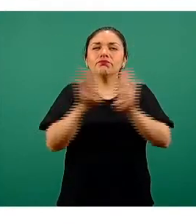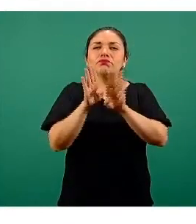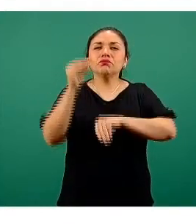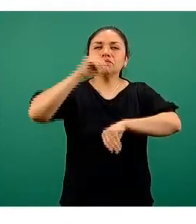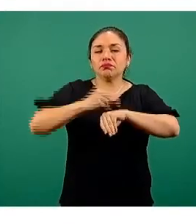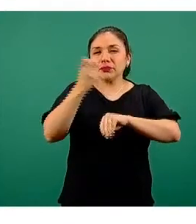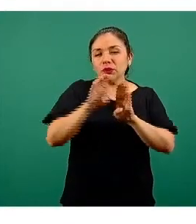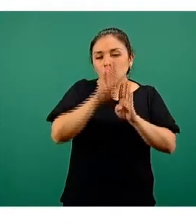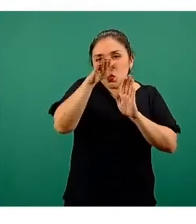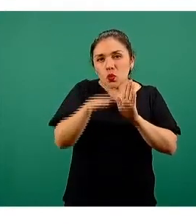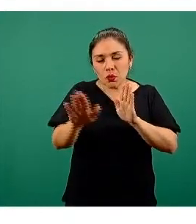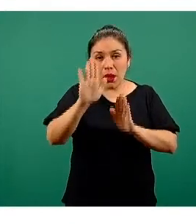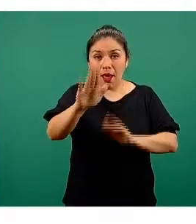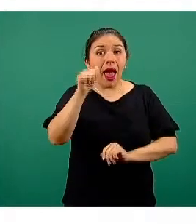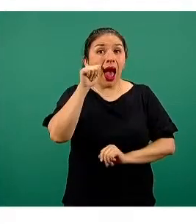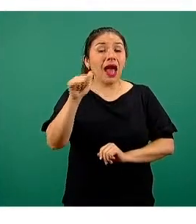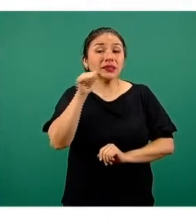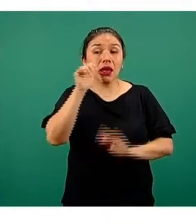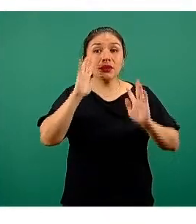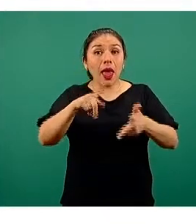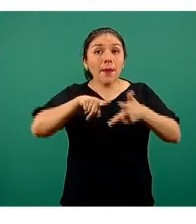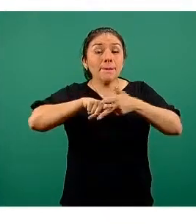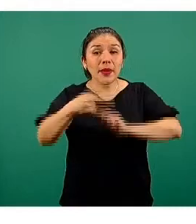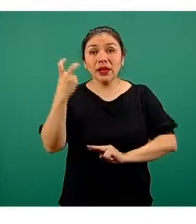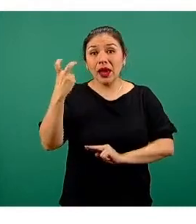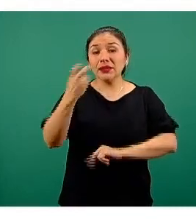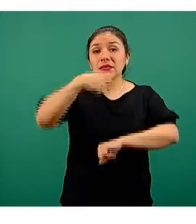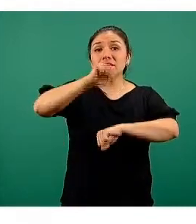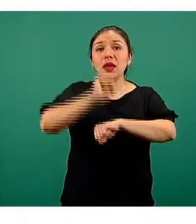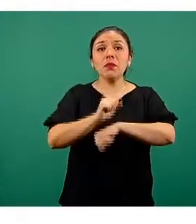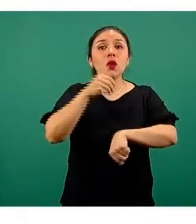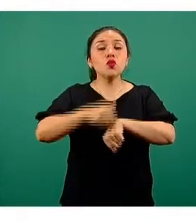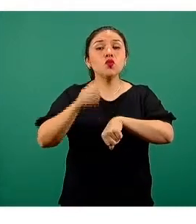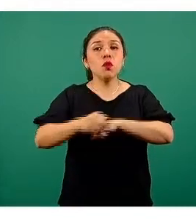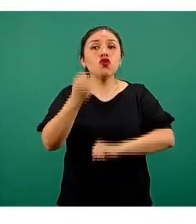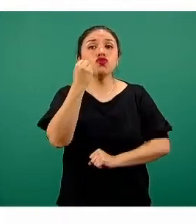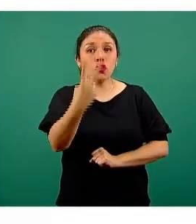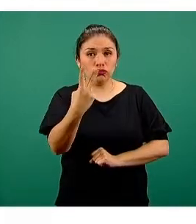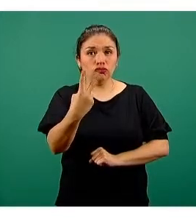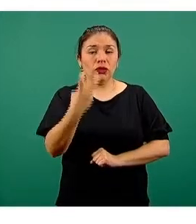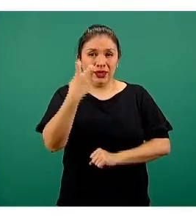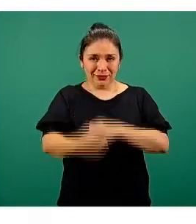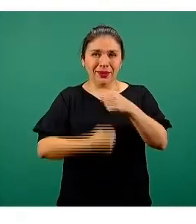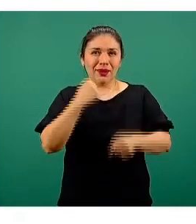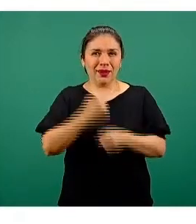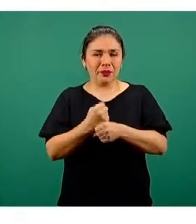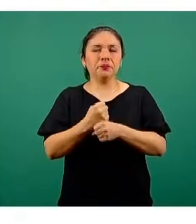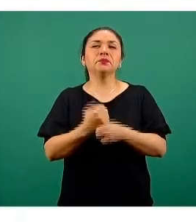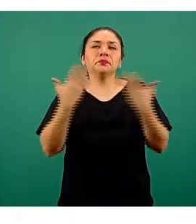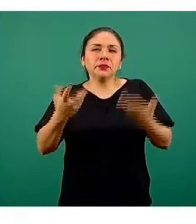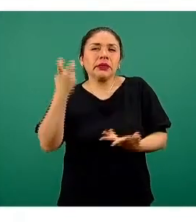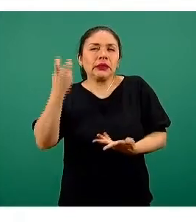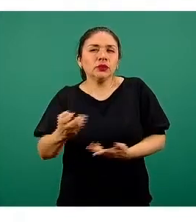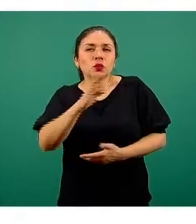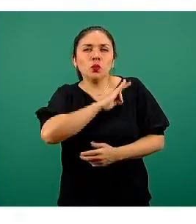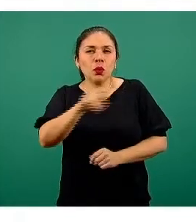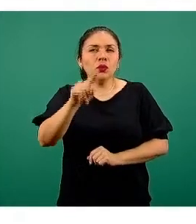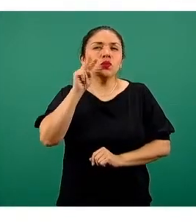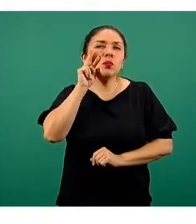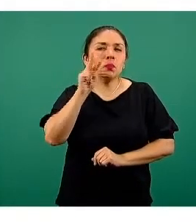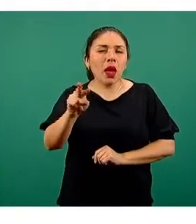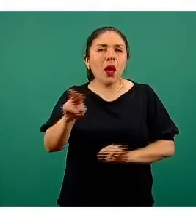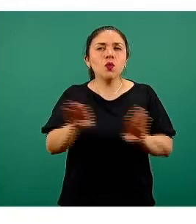de la curva. El día de ayer empezamos graficando la semana número dos de este año, lo cual entonces nos permite ver